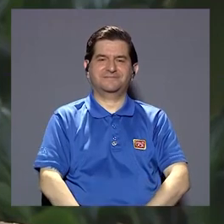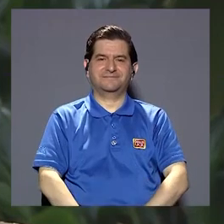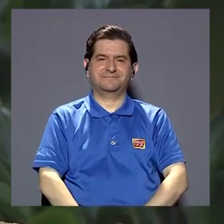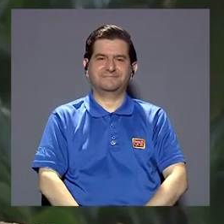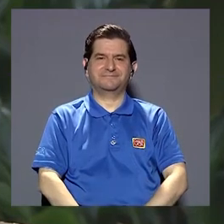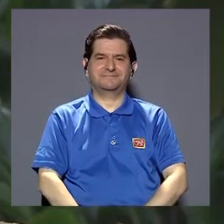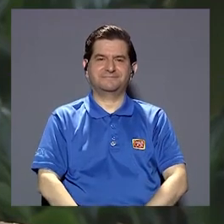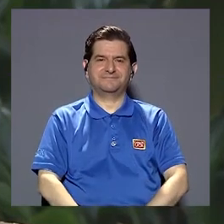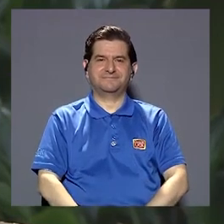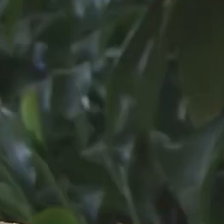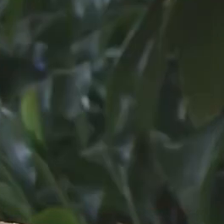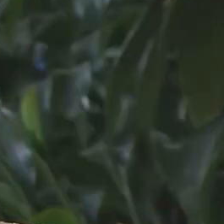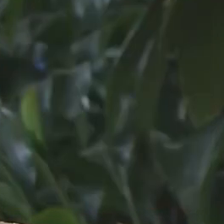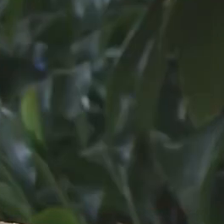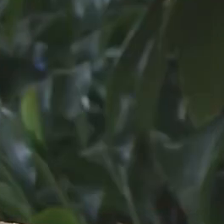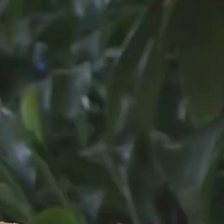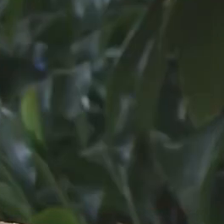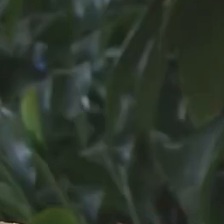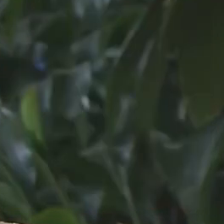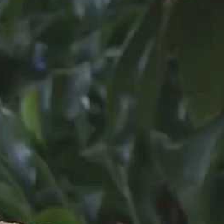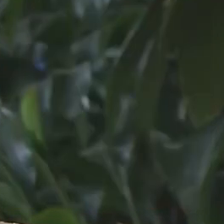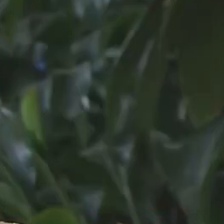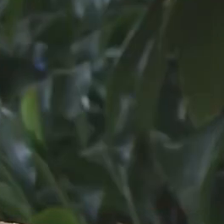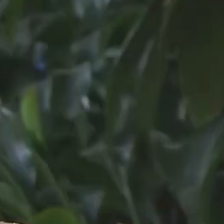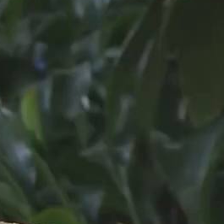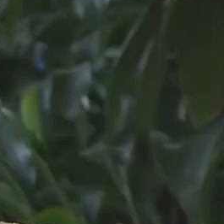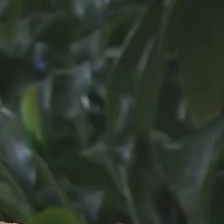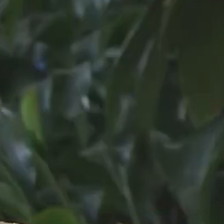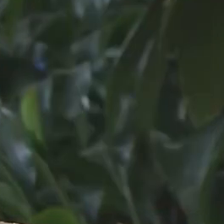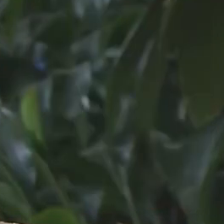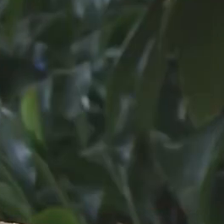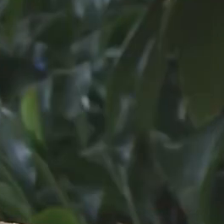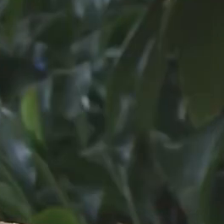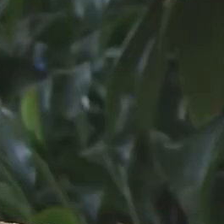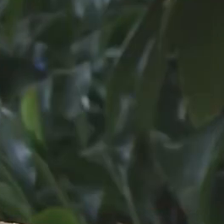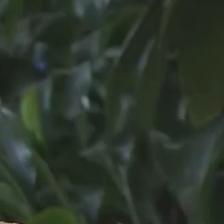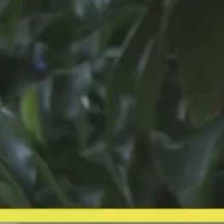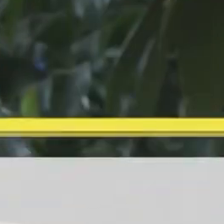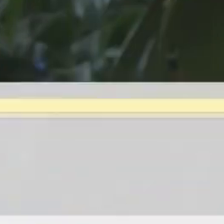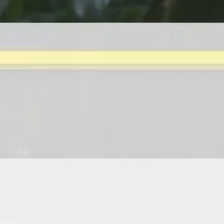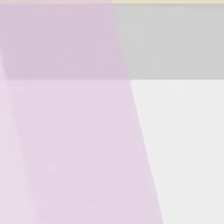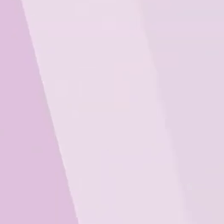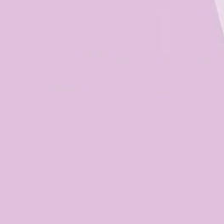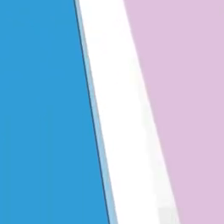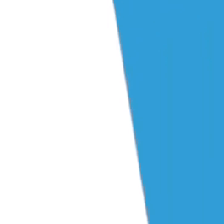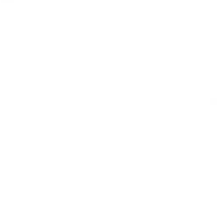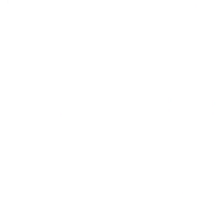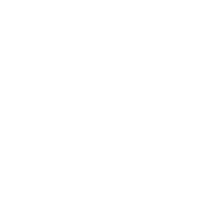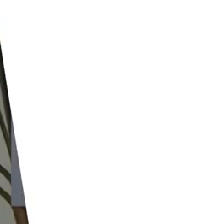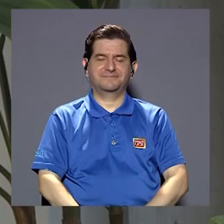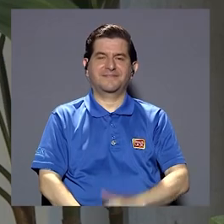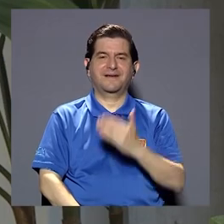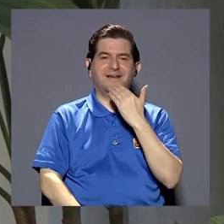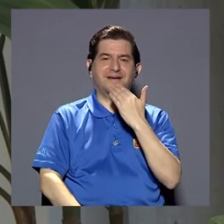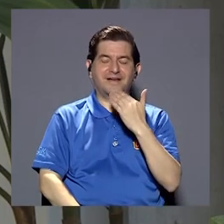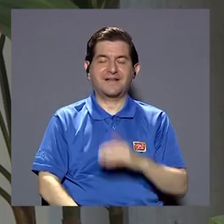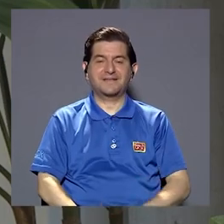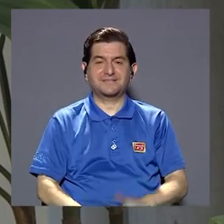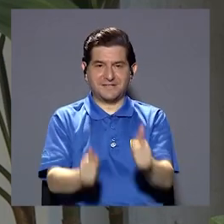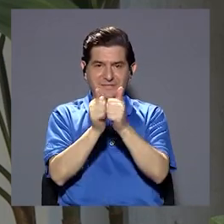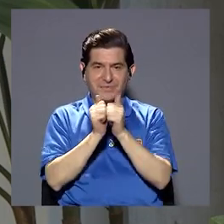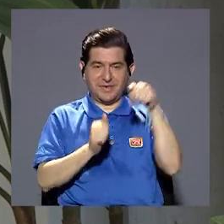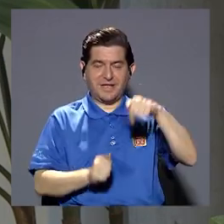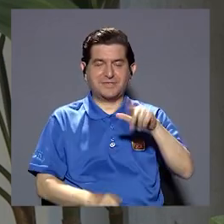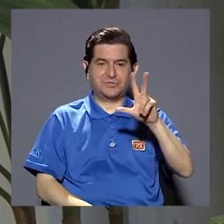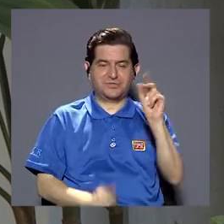se pueda acercar un poco más a las comunidades donde administramos los servicios de salud muchísimas gracias gracias por haber